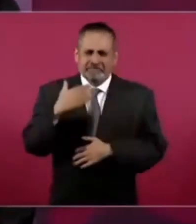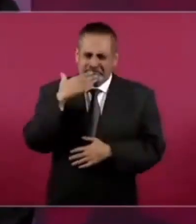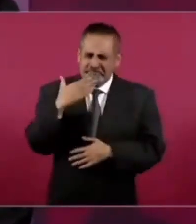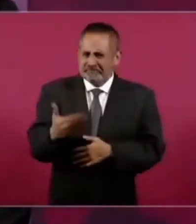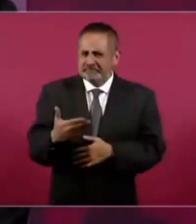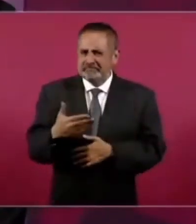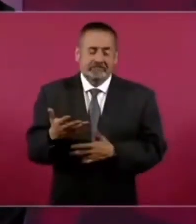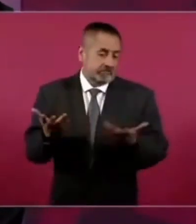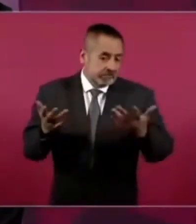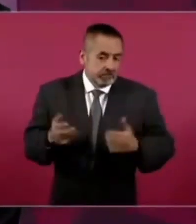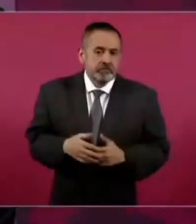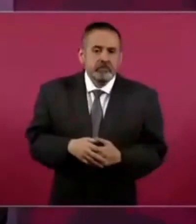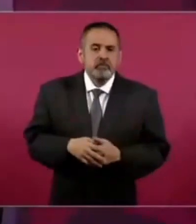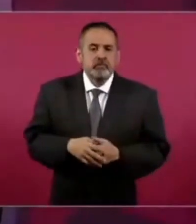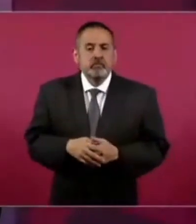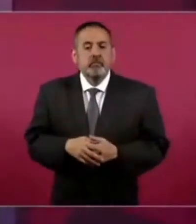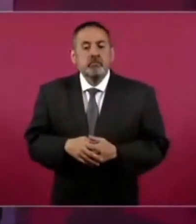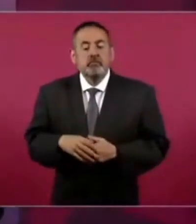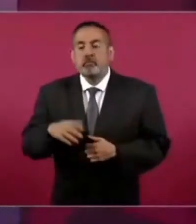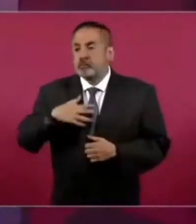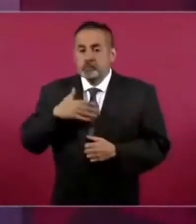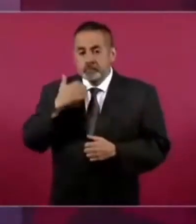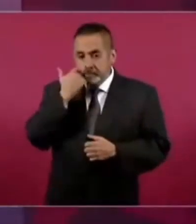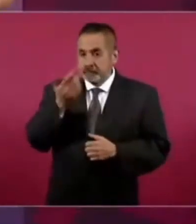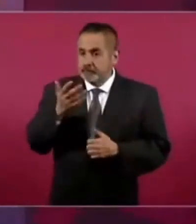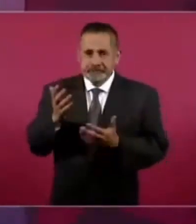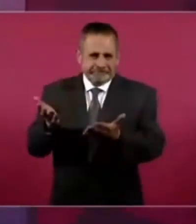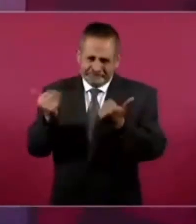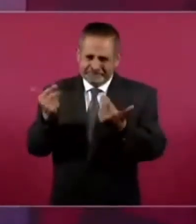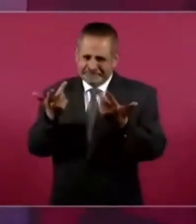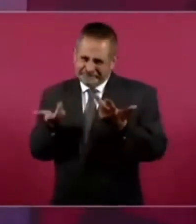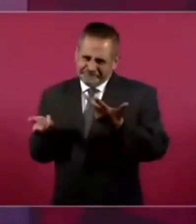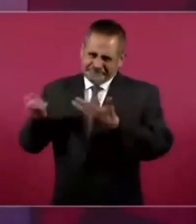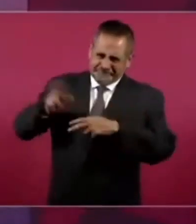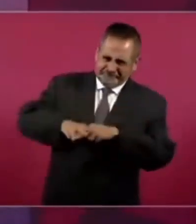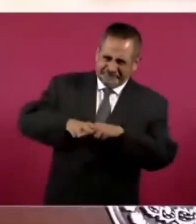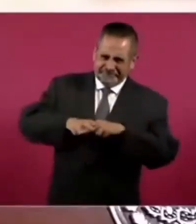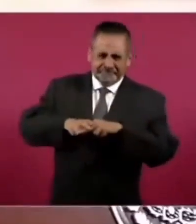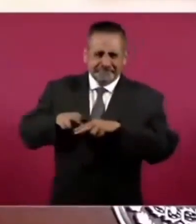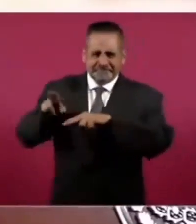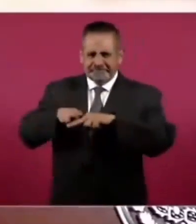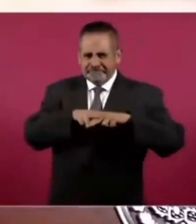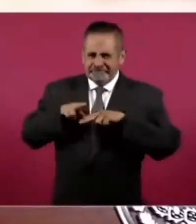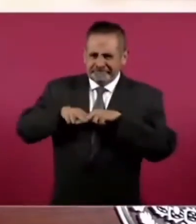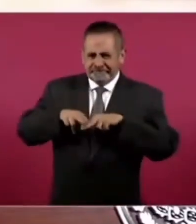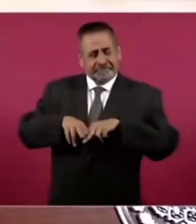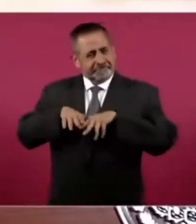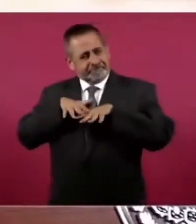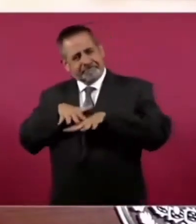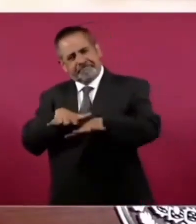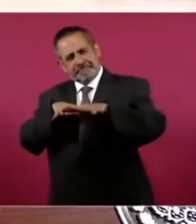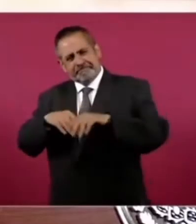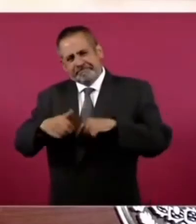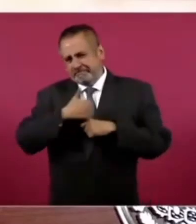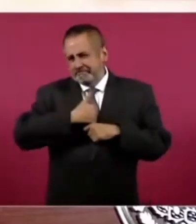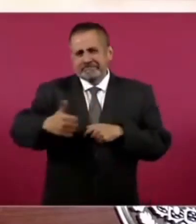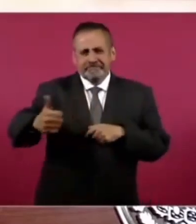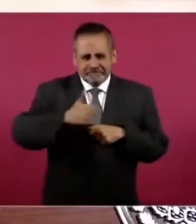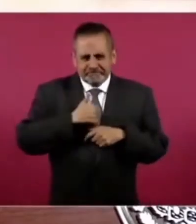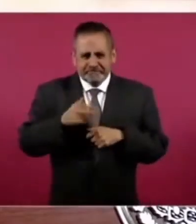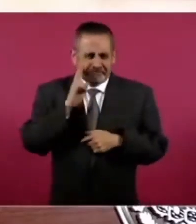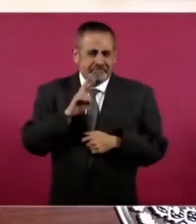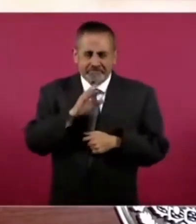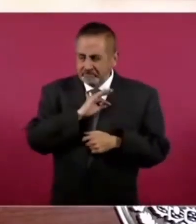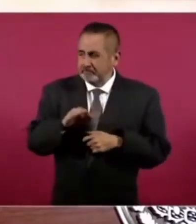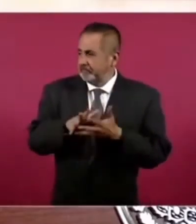Y yo quiero que ya se suban todos y que todos o los que